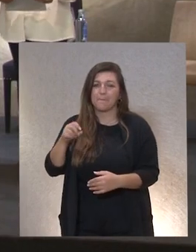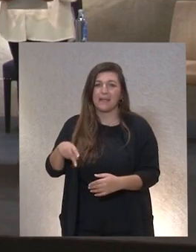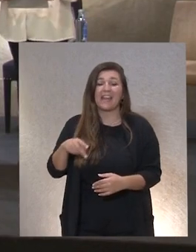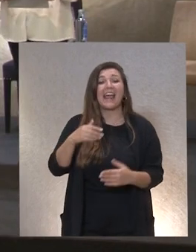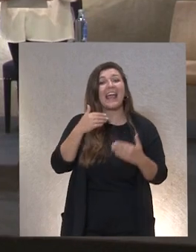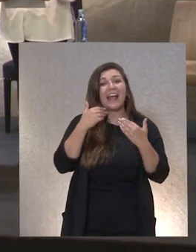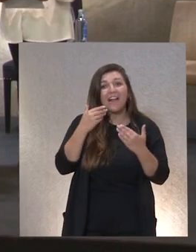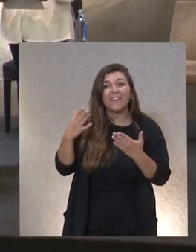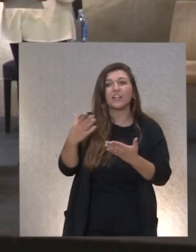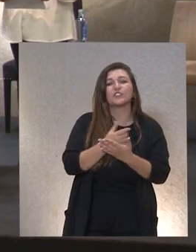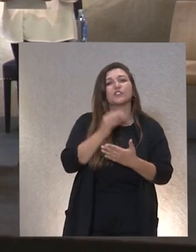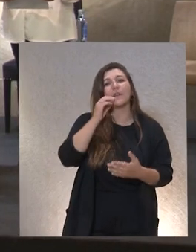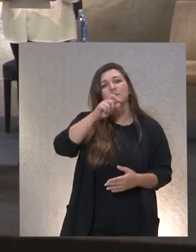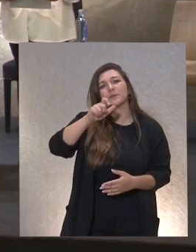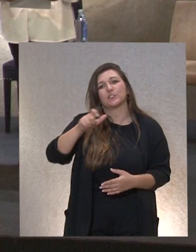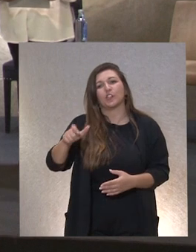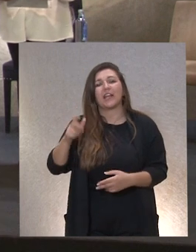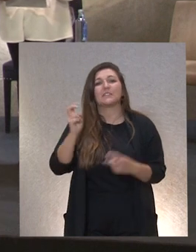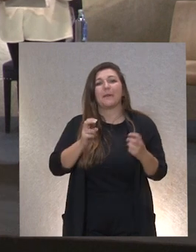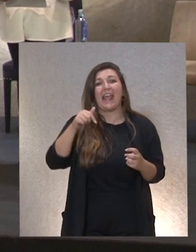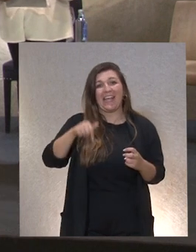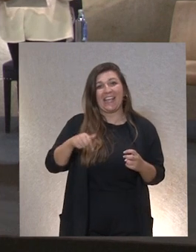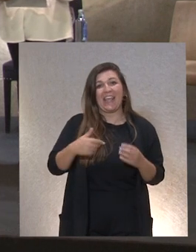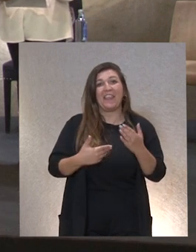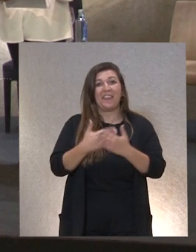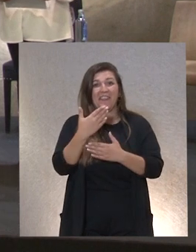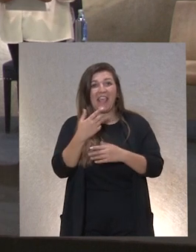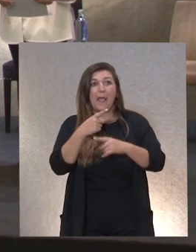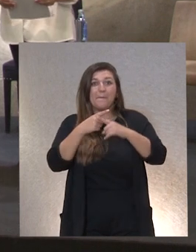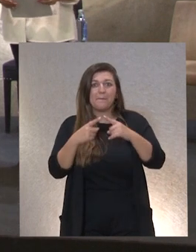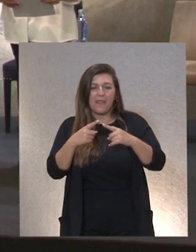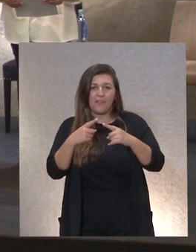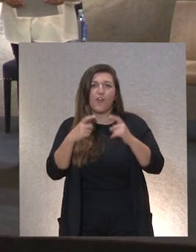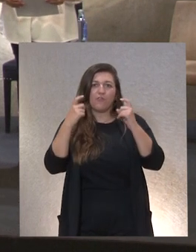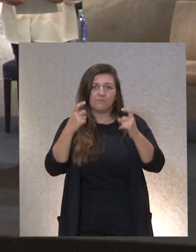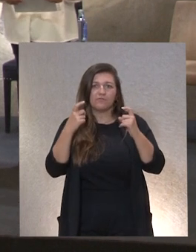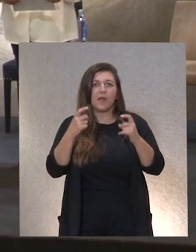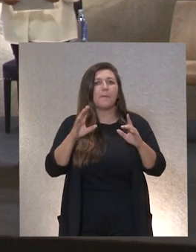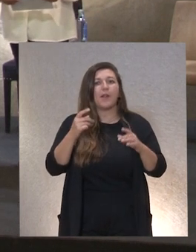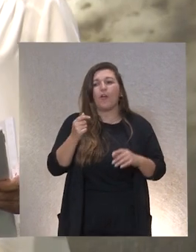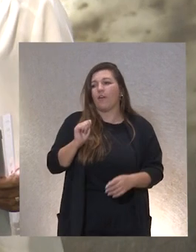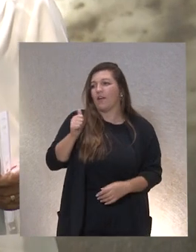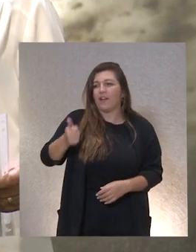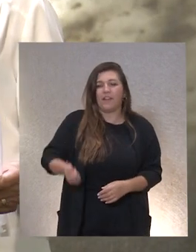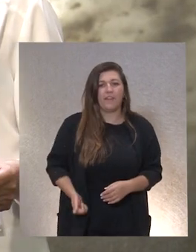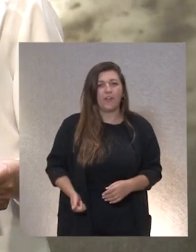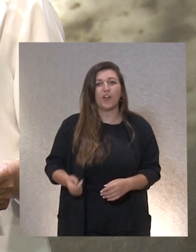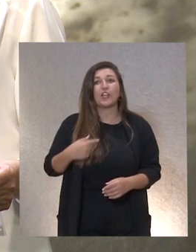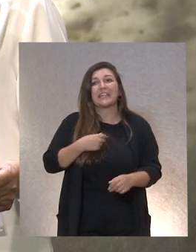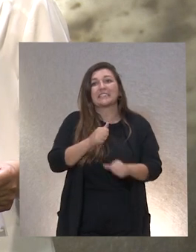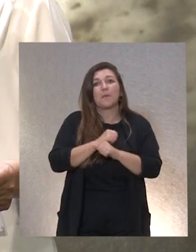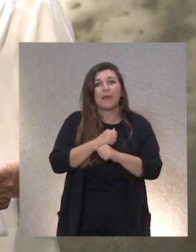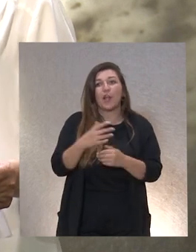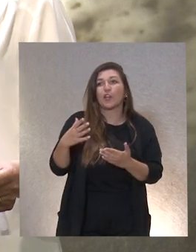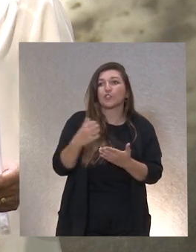gracias a todas las personas que habéis formado parte de este día y medio intenso pero sumamente enriquecedor espero en nombre de toda